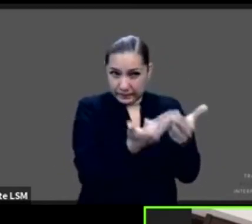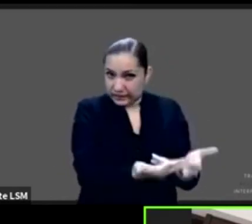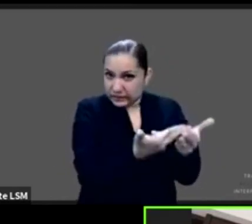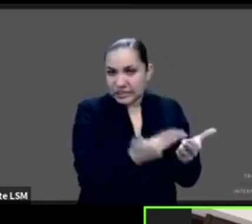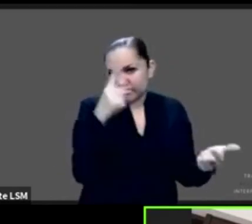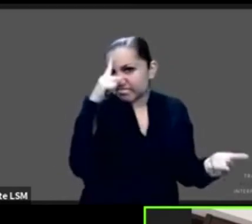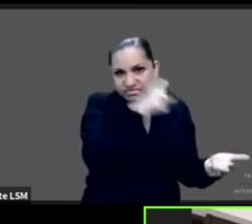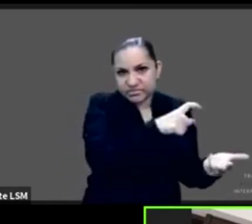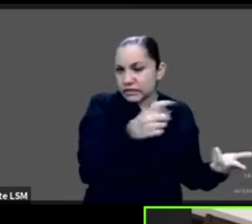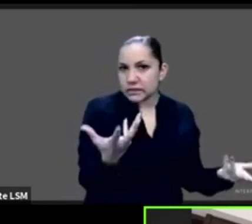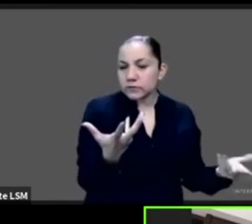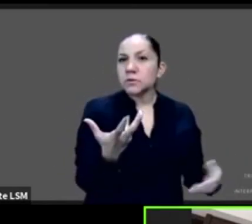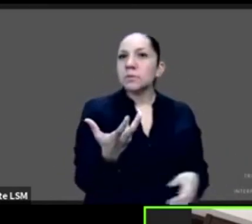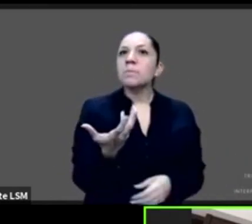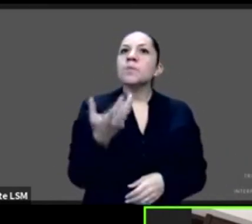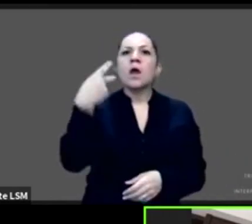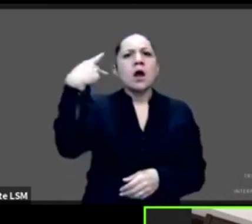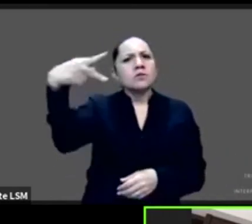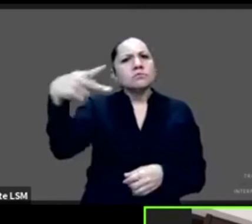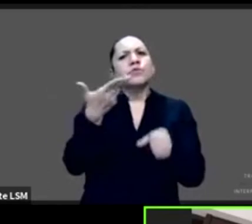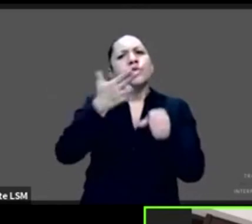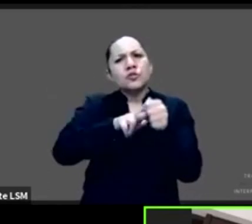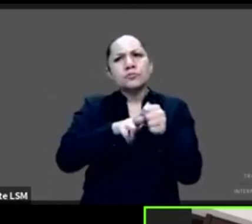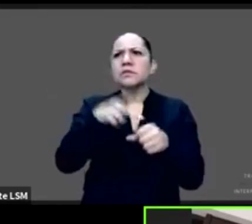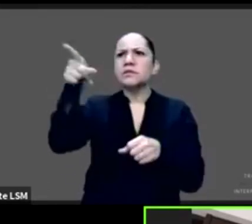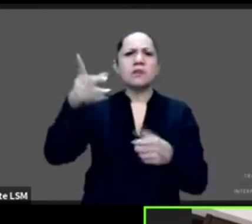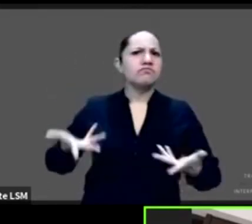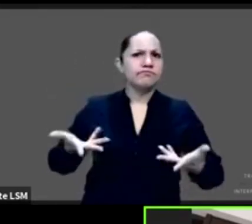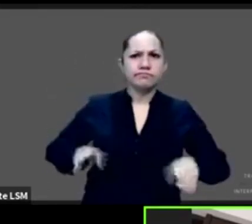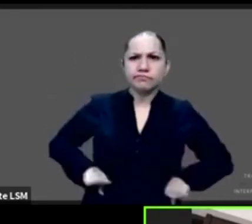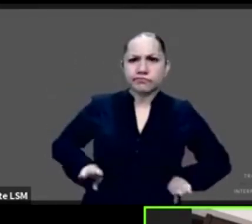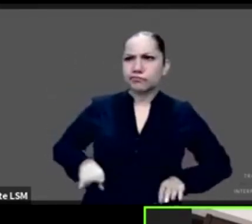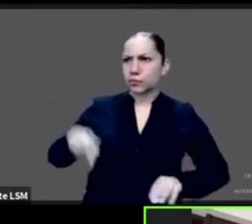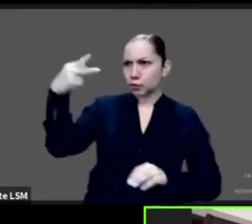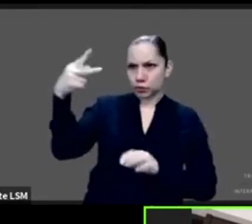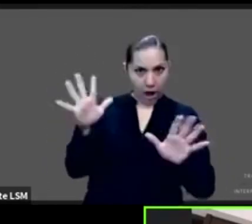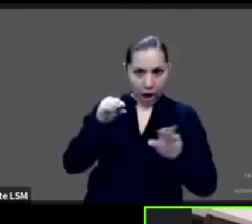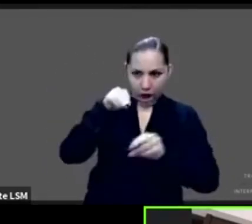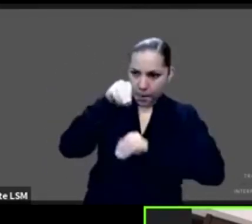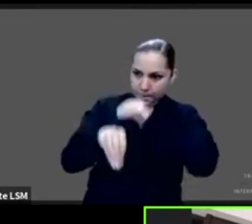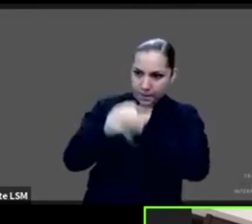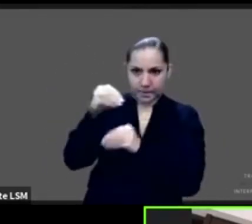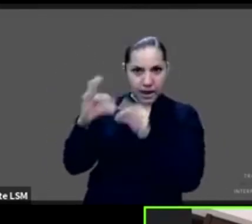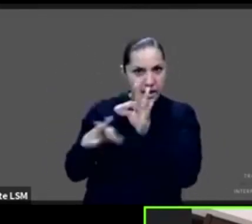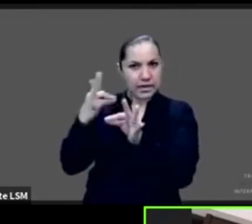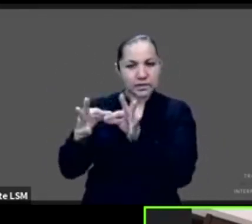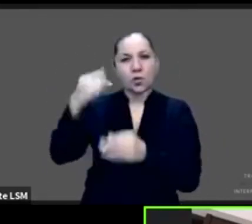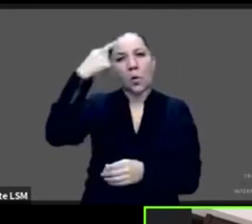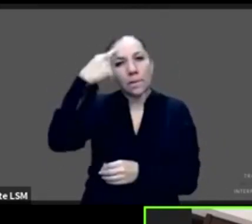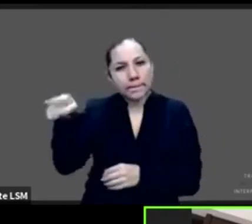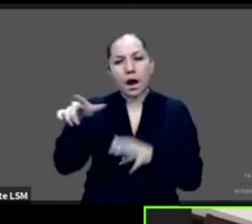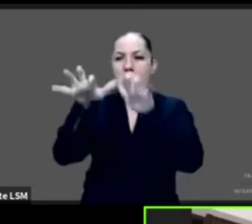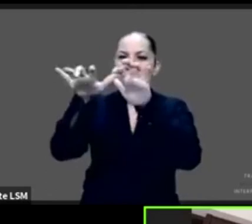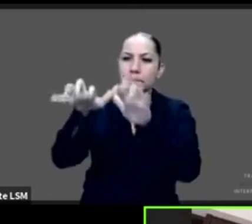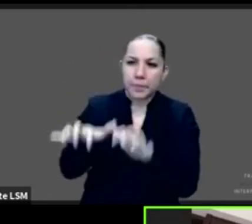un sistema para consultar y hacer todos estos consentimientos informados de